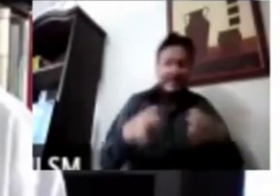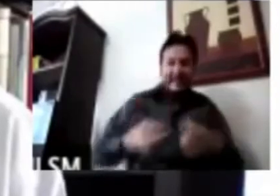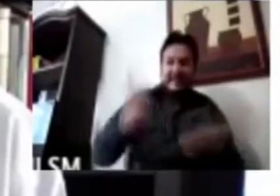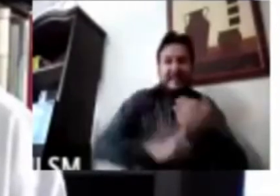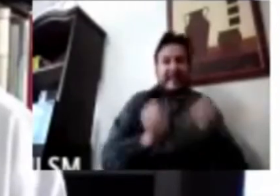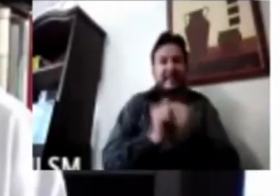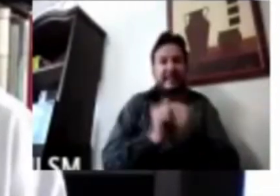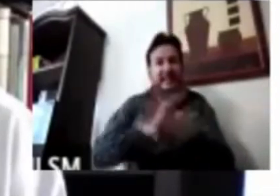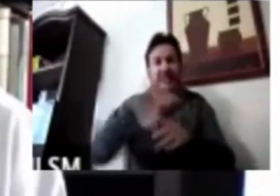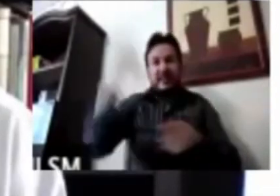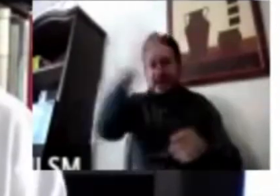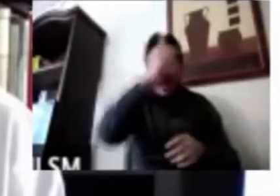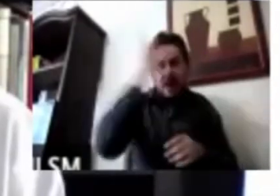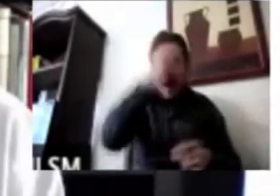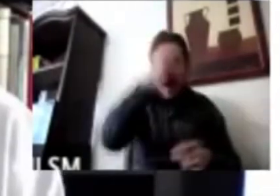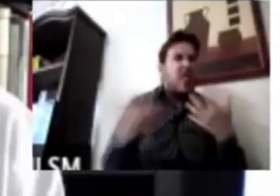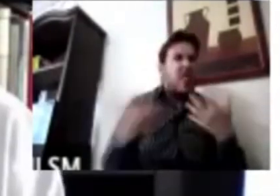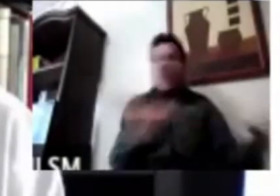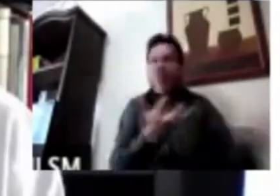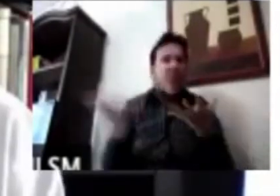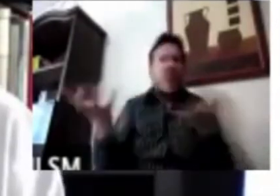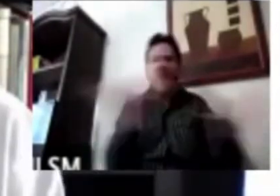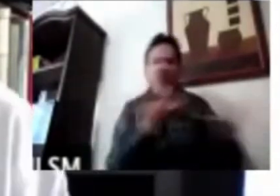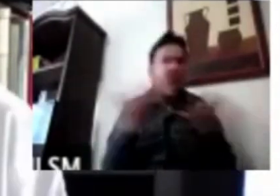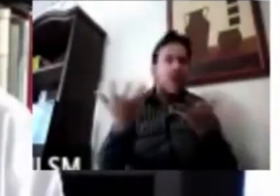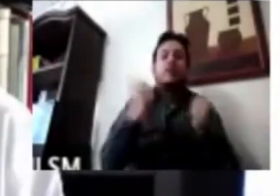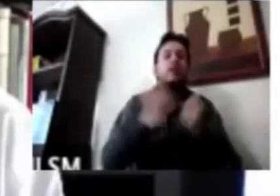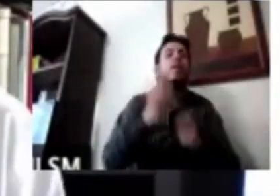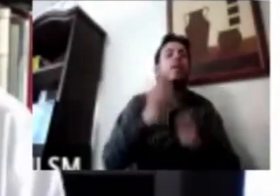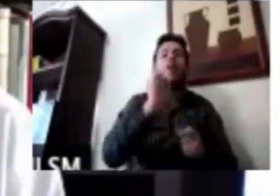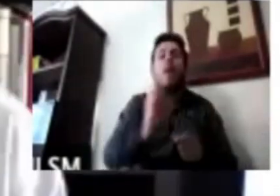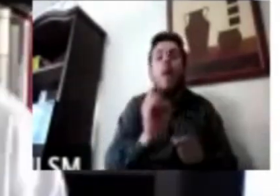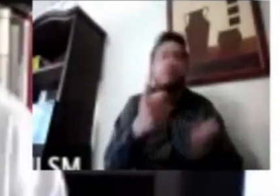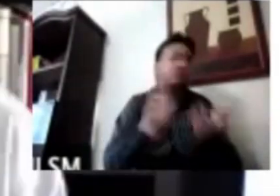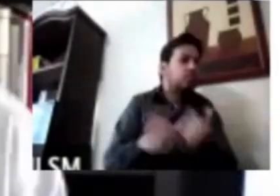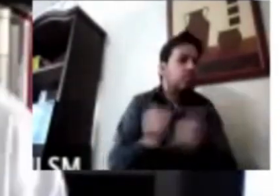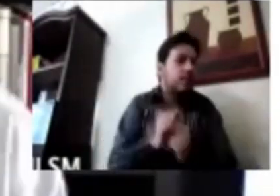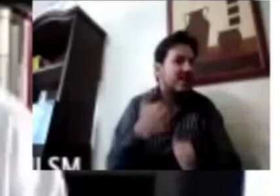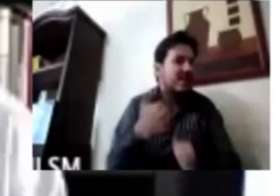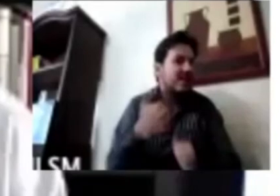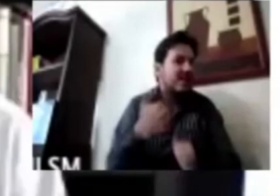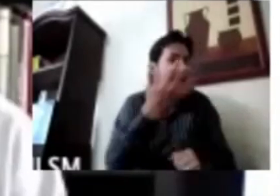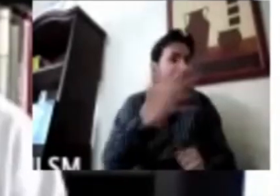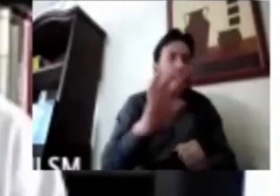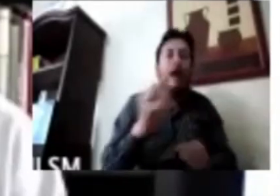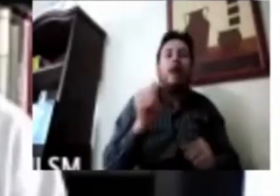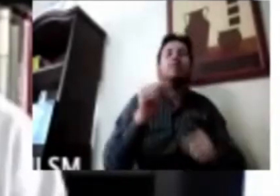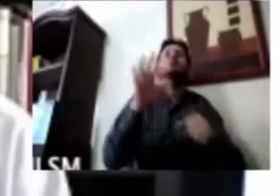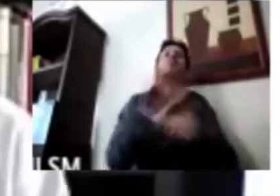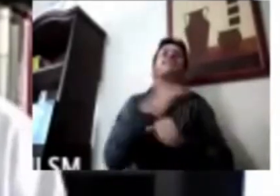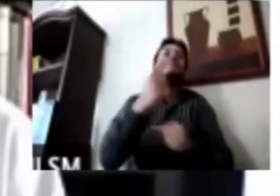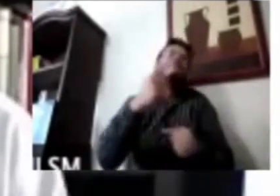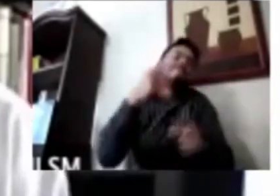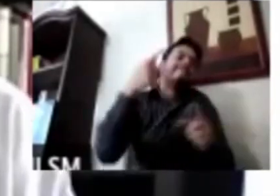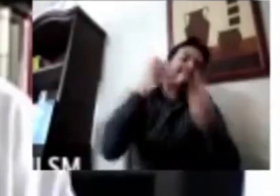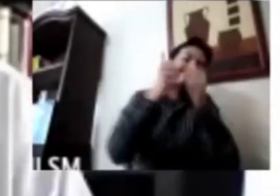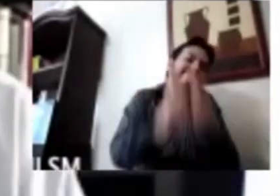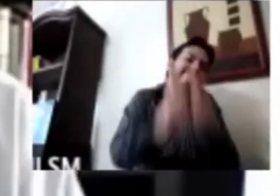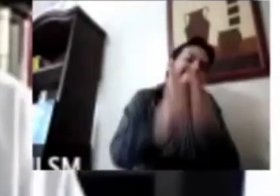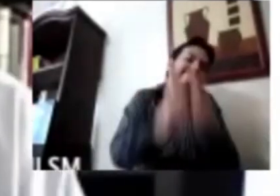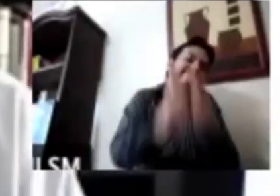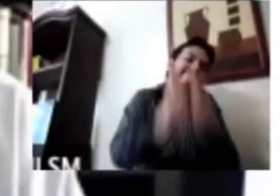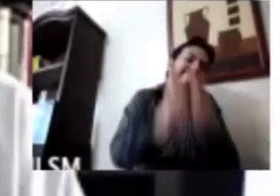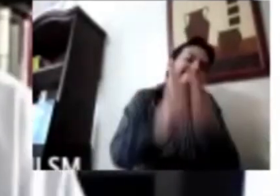en la Ciudad de México que hemos hecho, pero en general la preocupación ante la pandemia, pues, sigue. Por